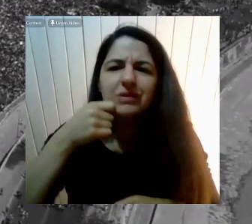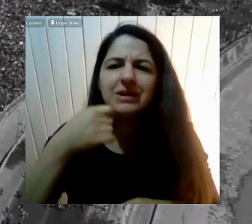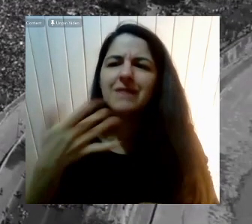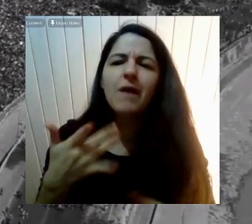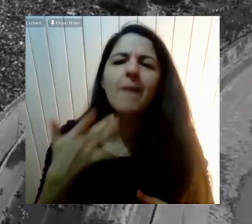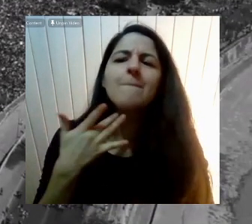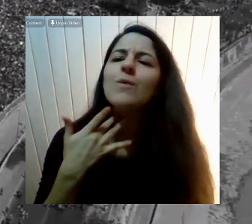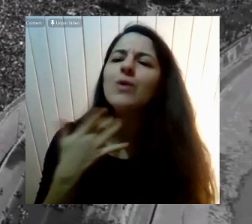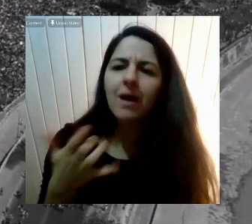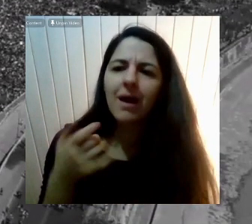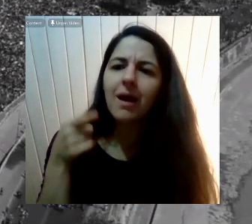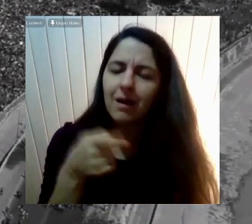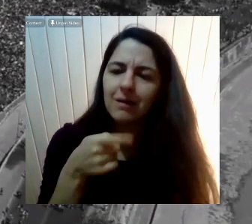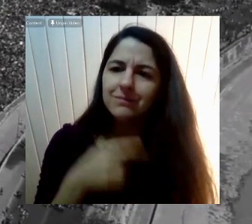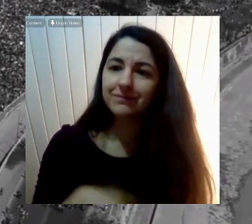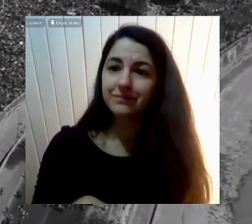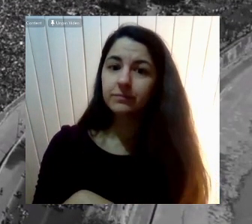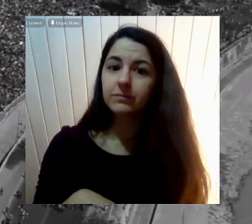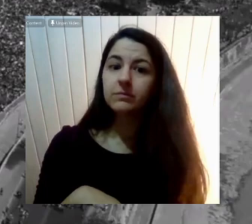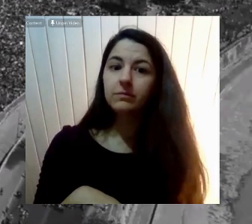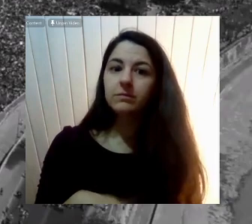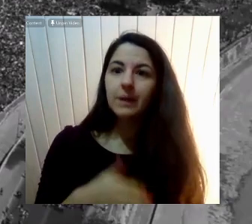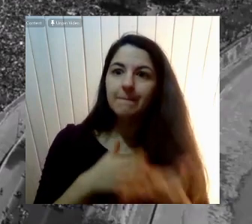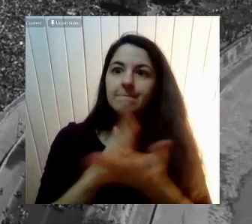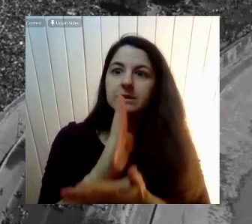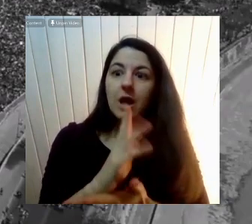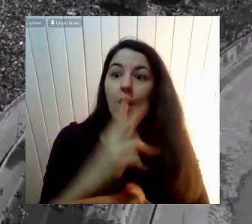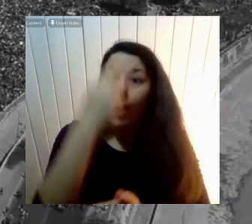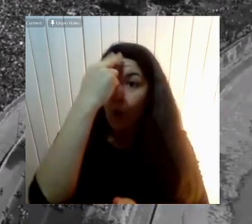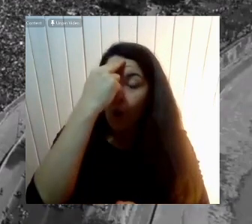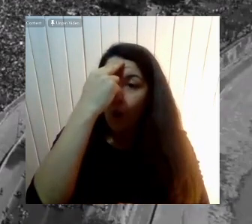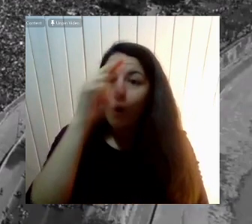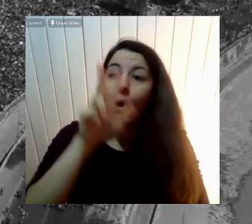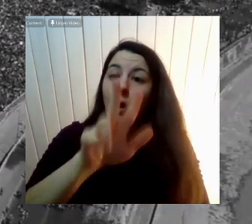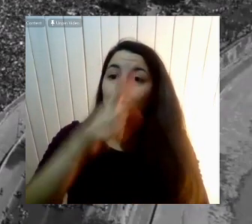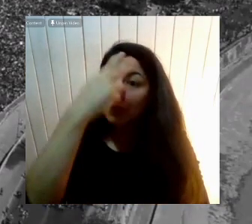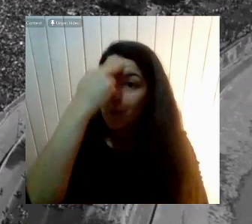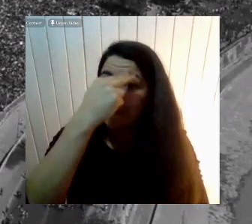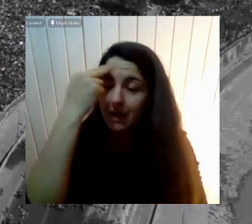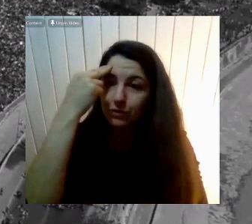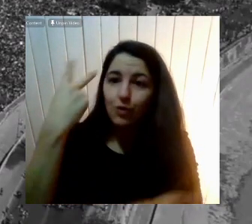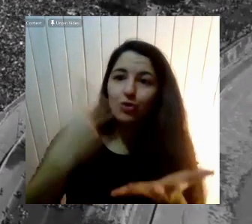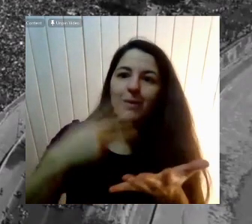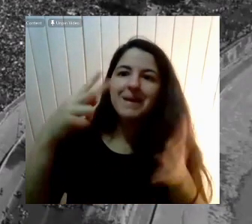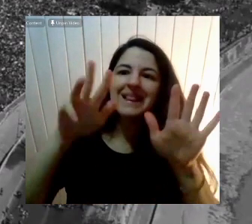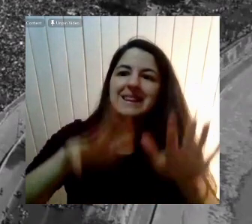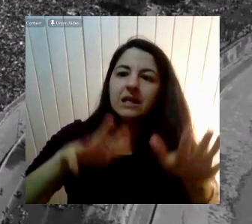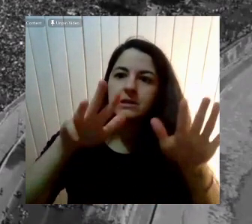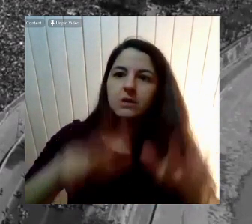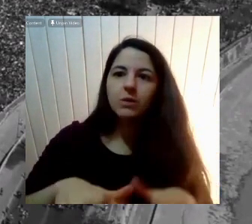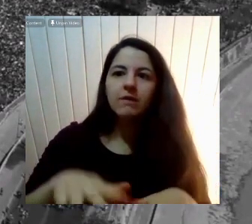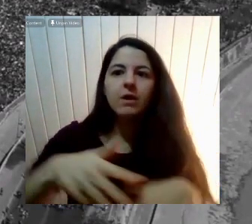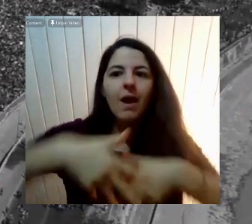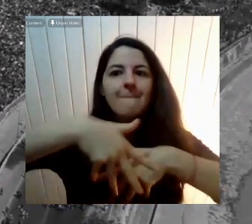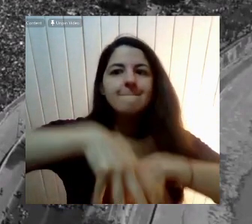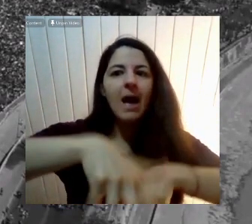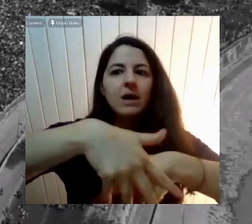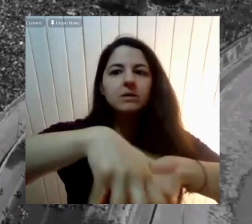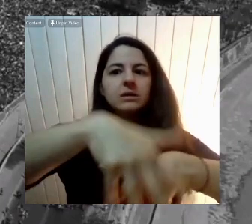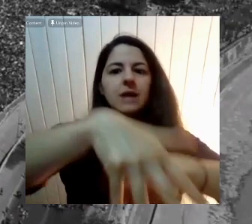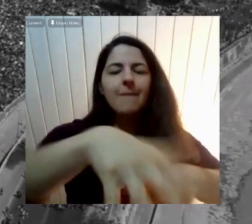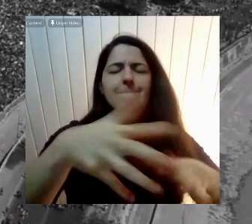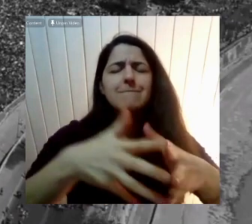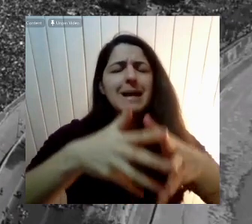Llega el 8 de marzo El 2019 Donde ocurre Una de las marchas Más grandes De la historia Contemporánea En Chile ¿Cierto?